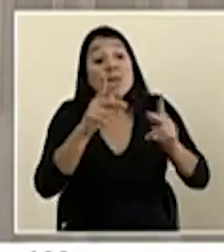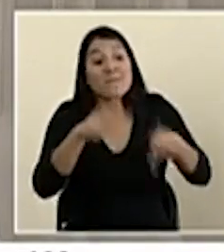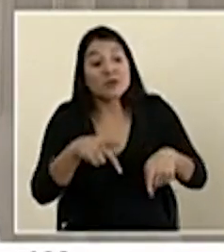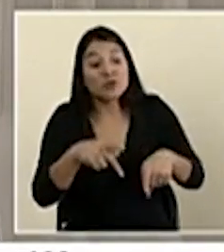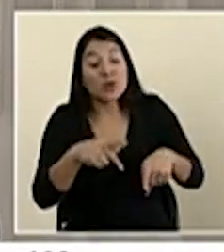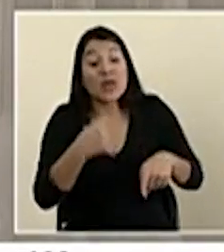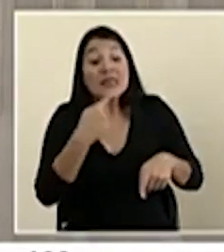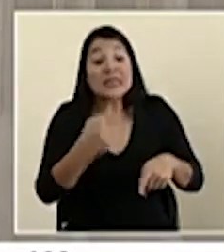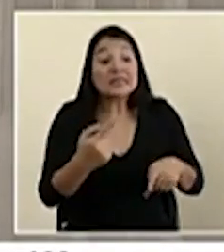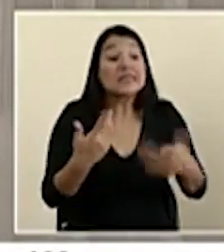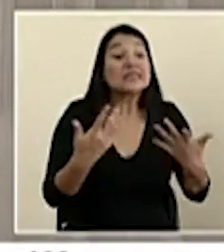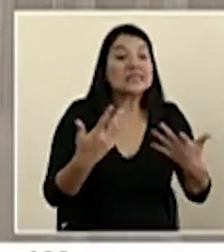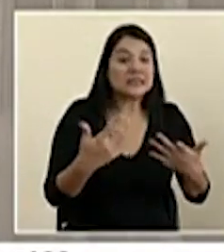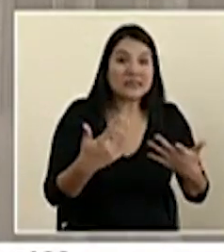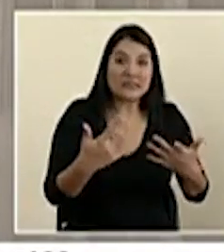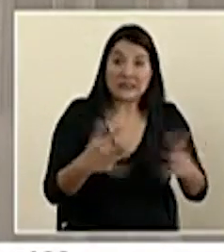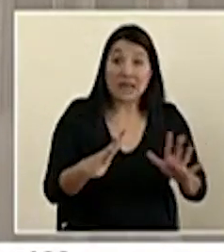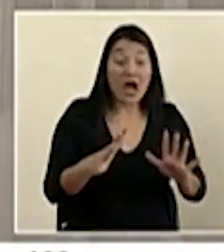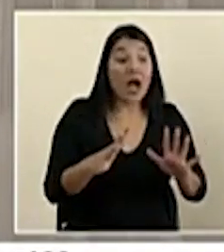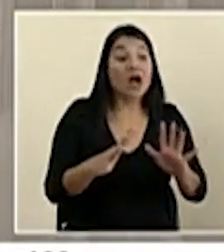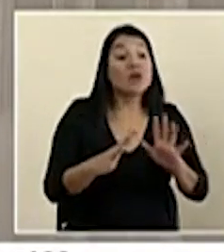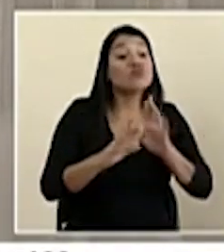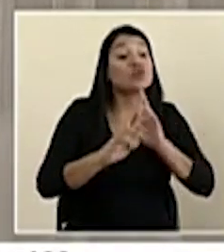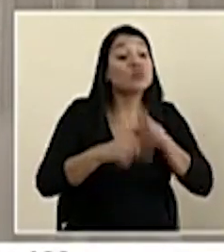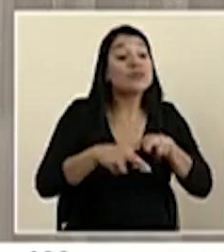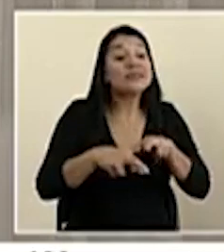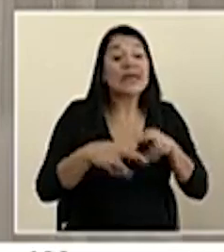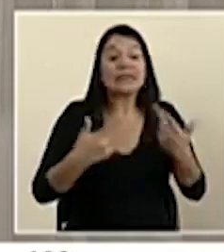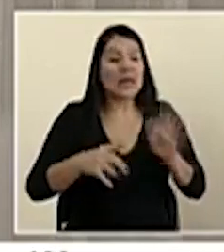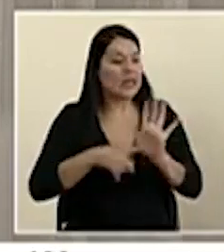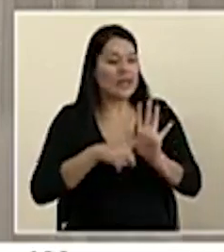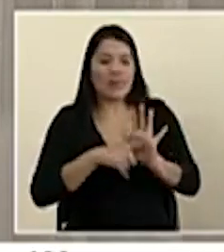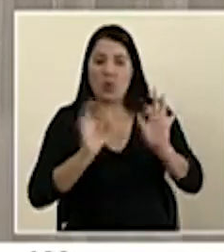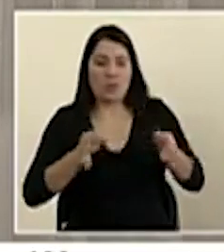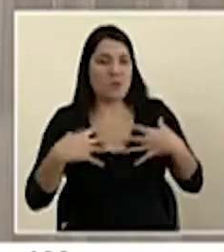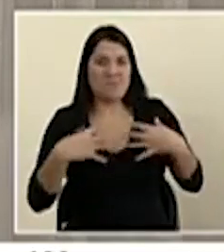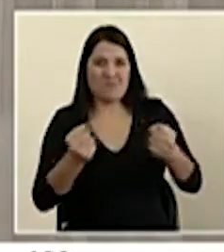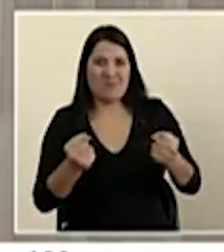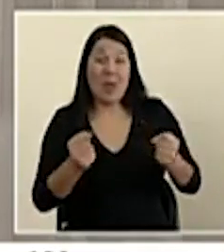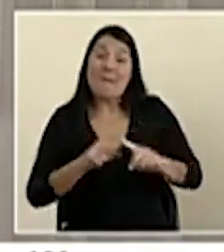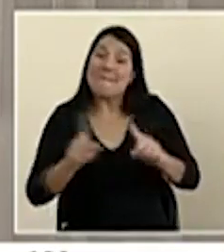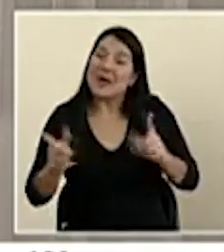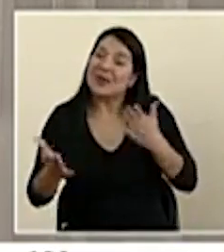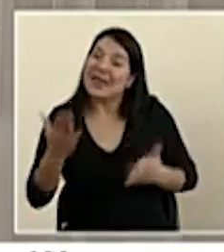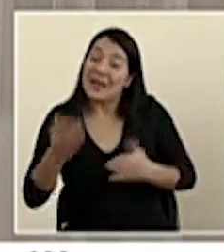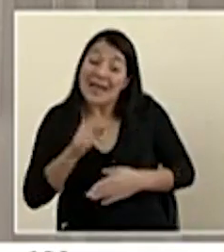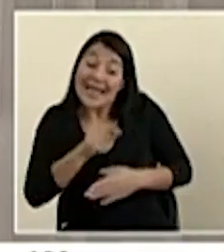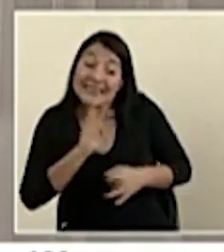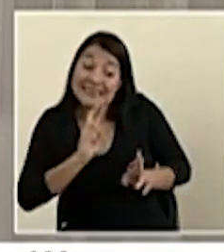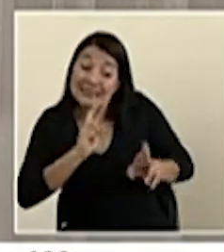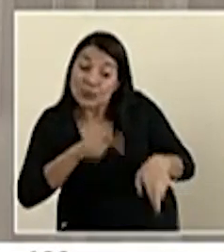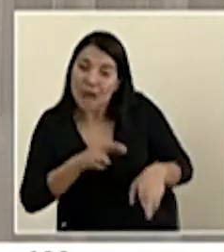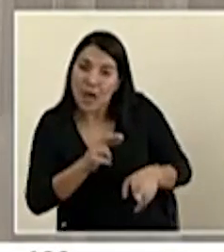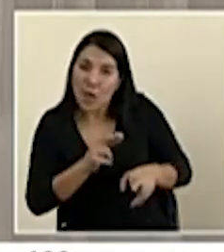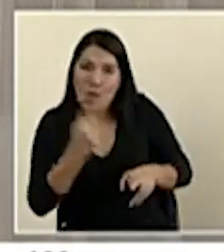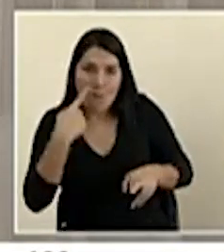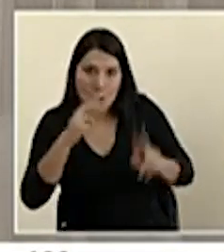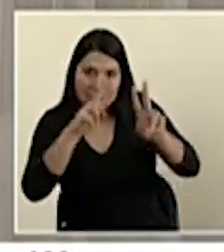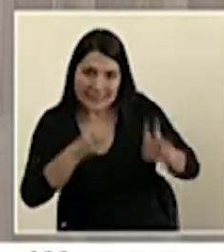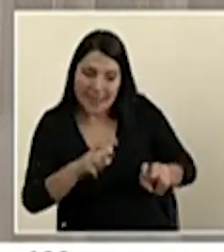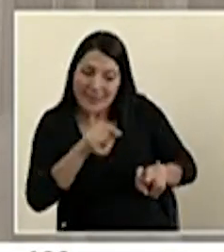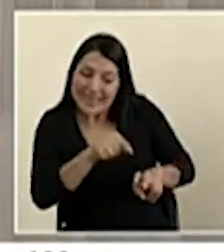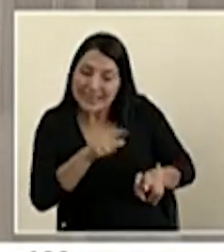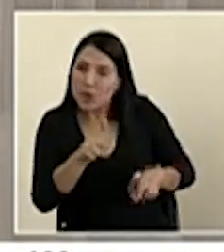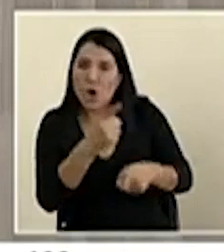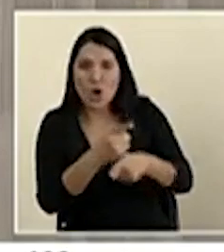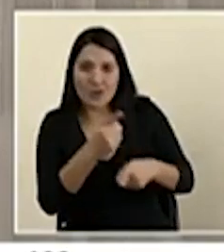ocurre. Así que lo que más se piensa que ha ocurrido más bien es un asunto de que las pruebas que en algún momento dijeron esa persona no tenía el virus, al